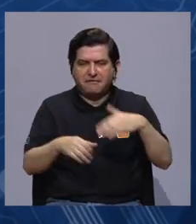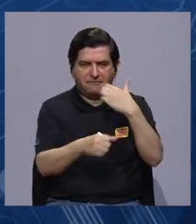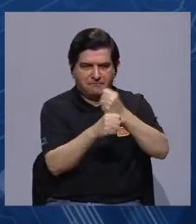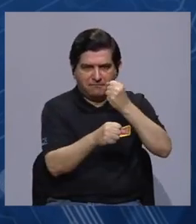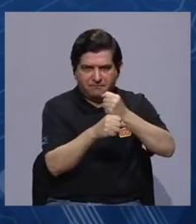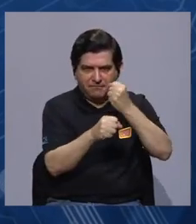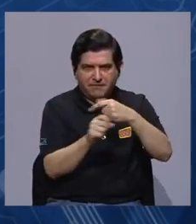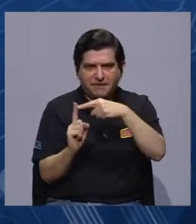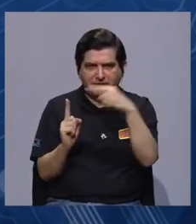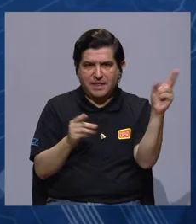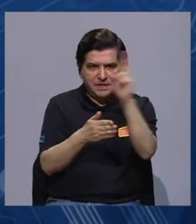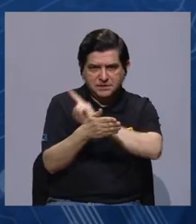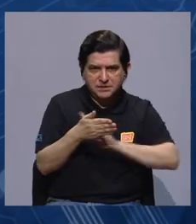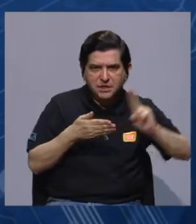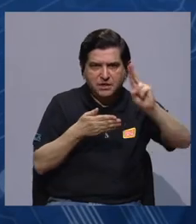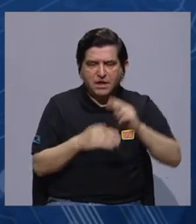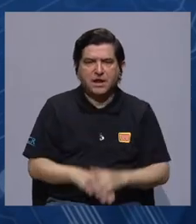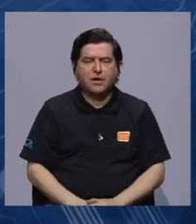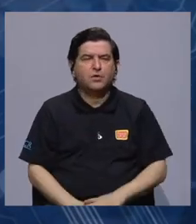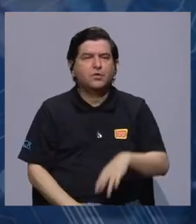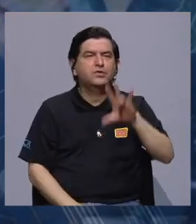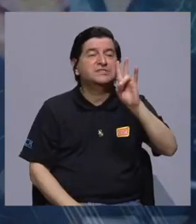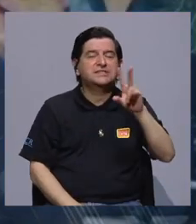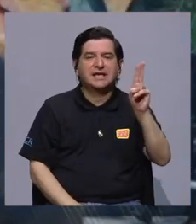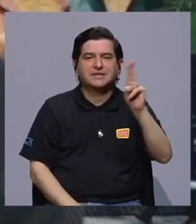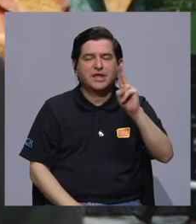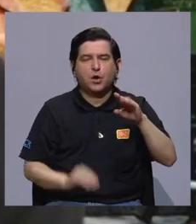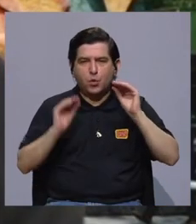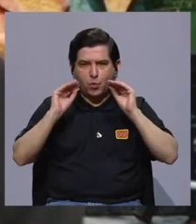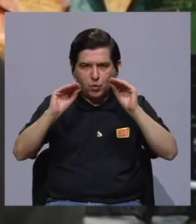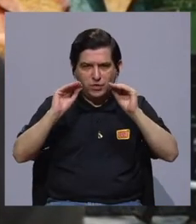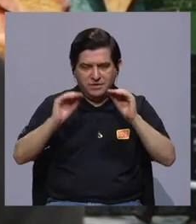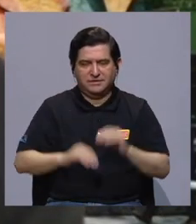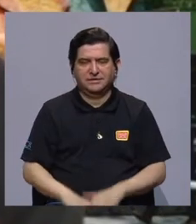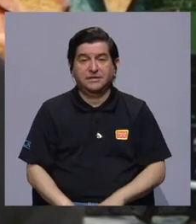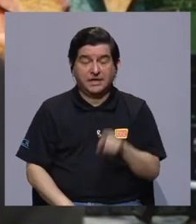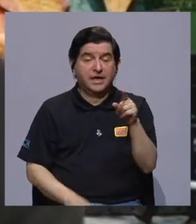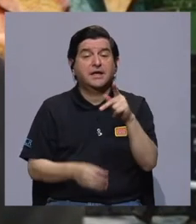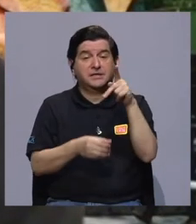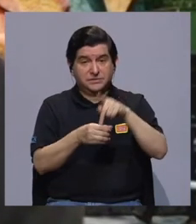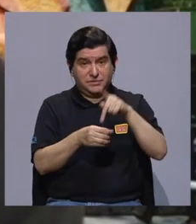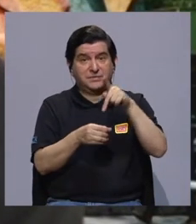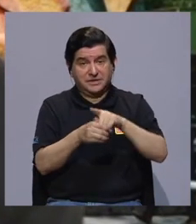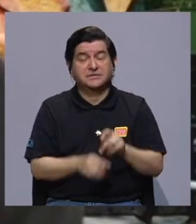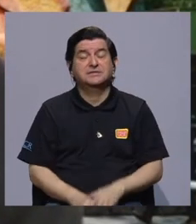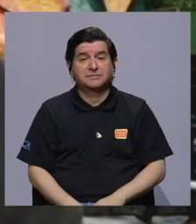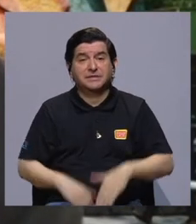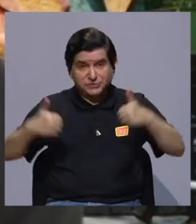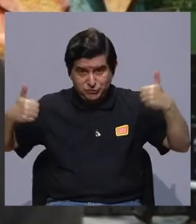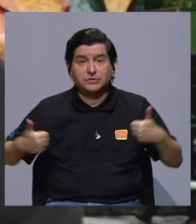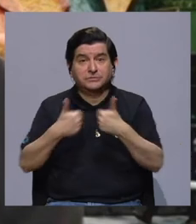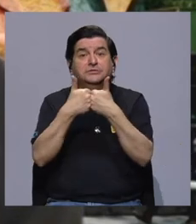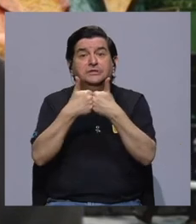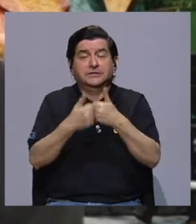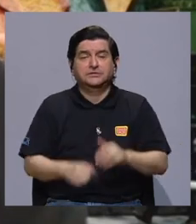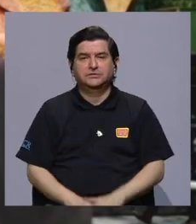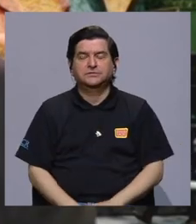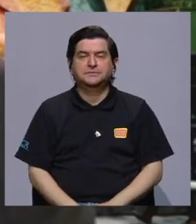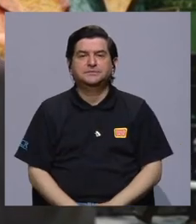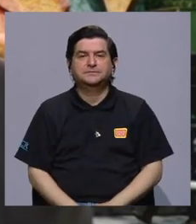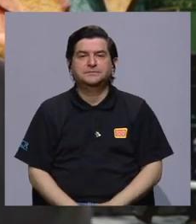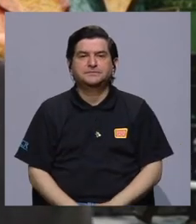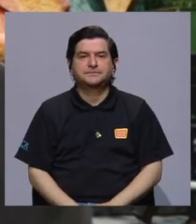trabajando desde la universidad. Son siete unidades académicas. Bueno, eso ha sido también parte del reto. Y eso es algo de lo que,